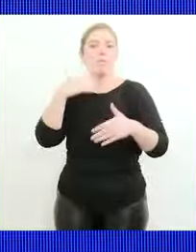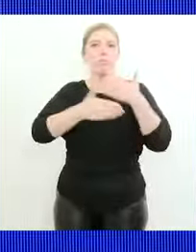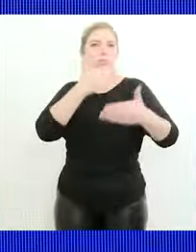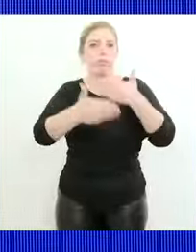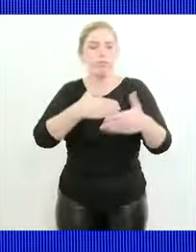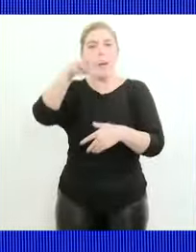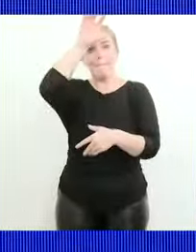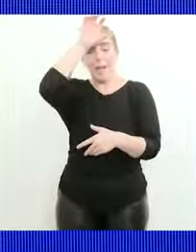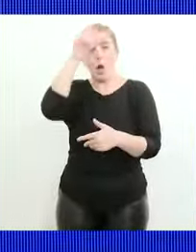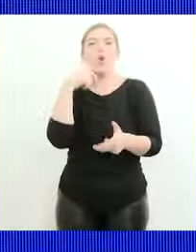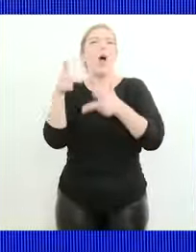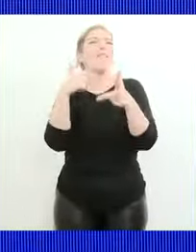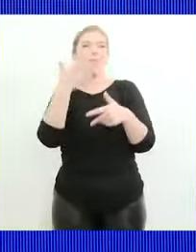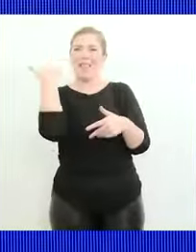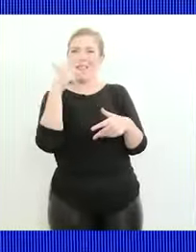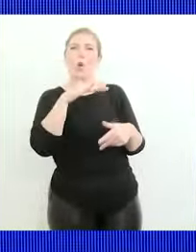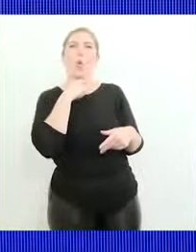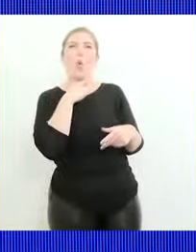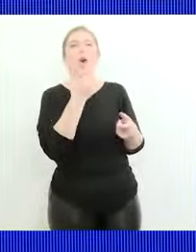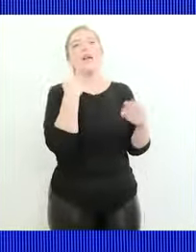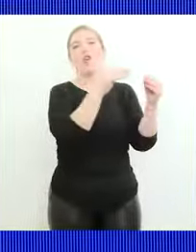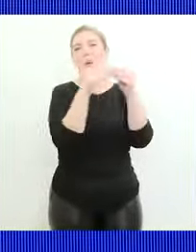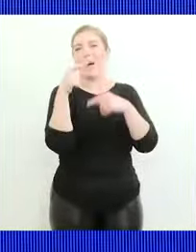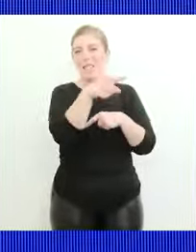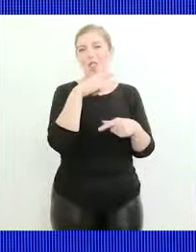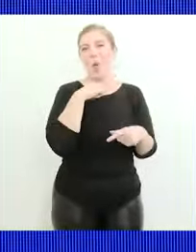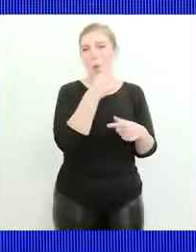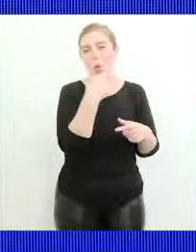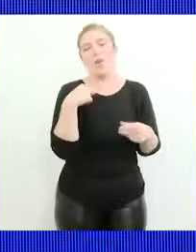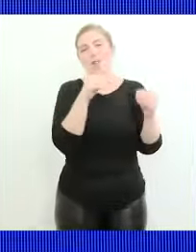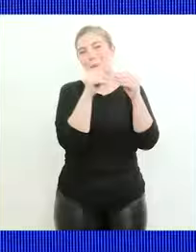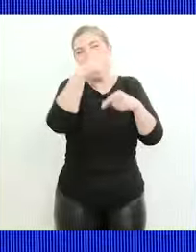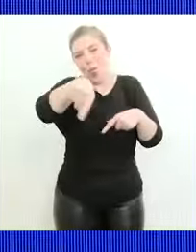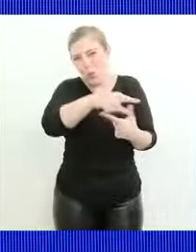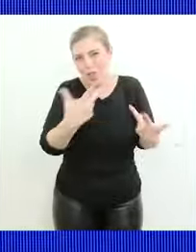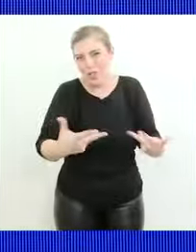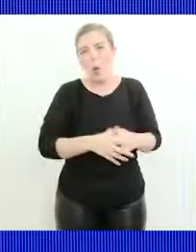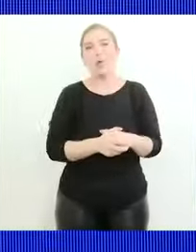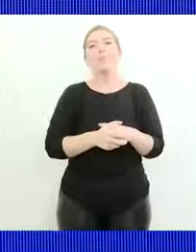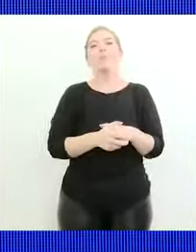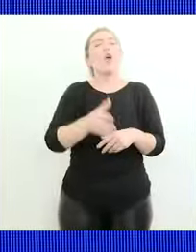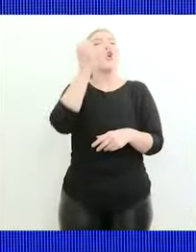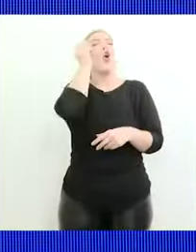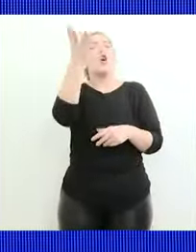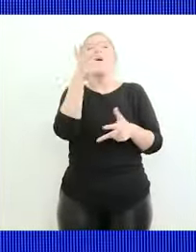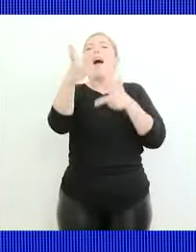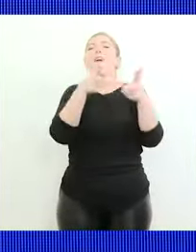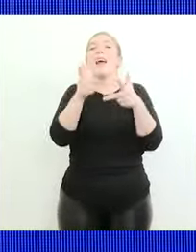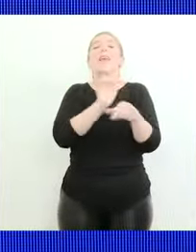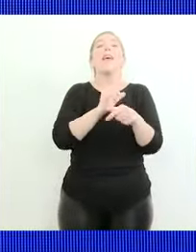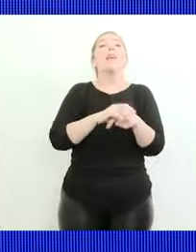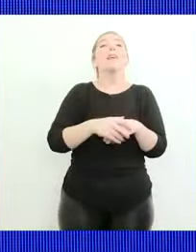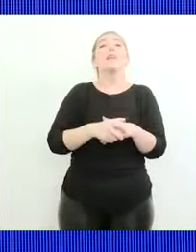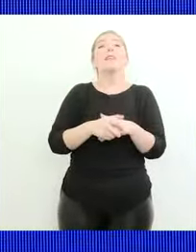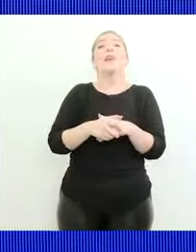Jujuy le contestamos al colega de Jujuy a colega de ustedes nos olvidamos de hablar que además del cannabis